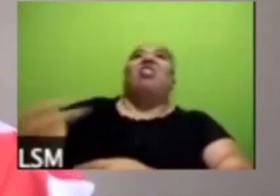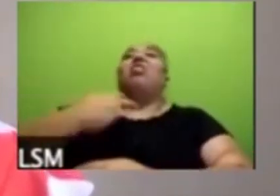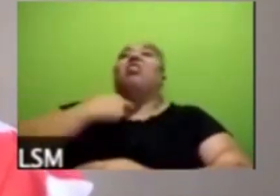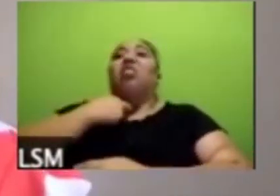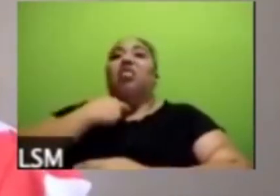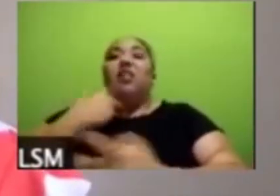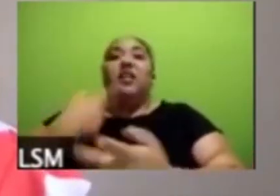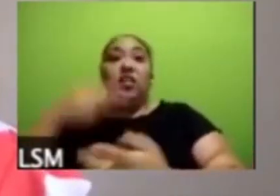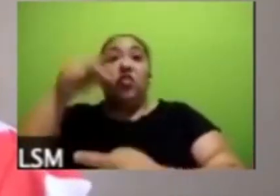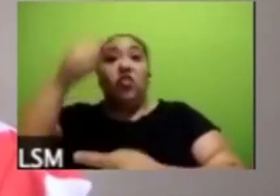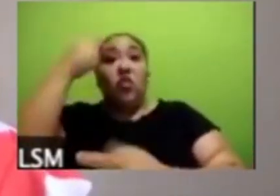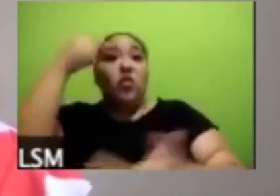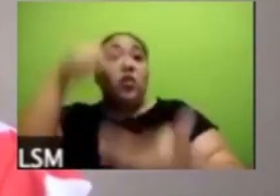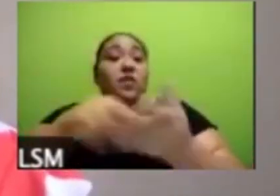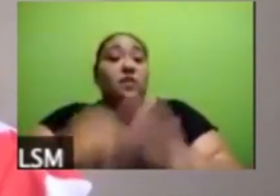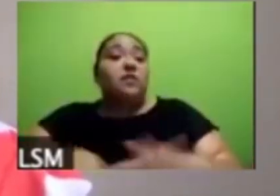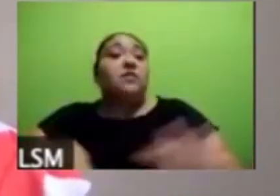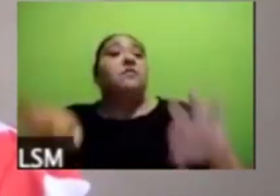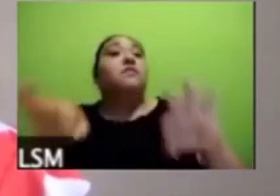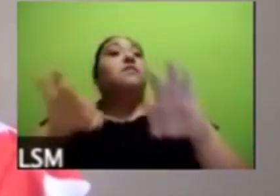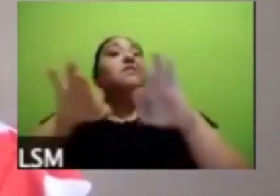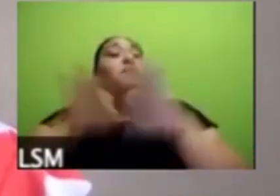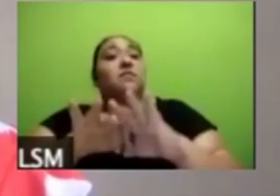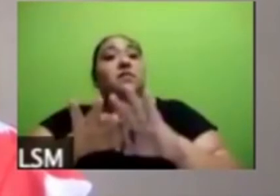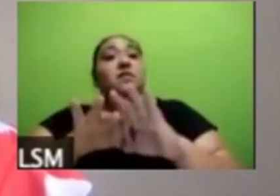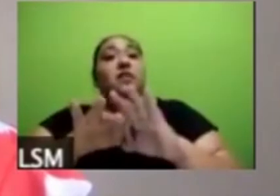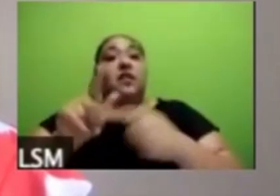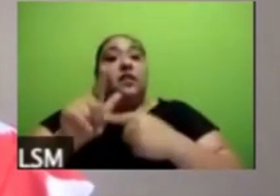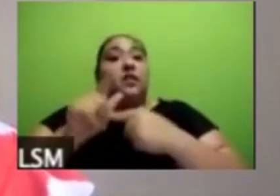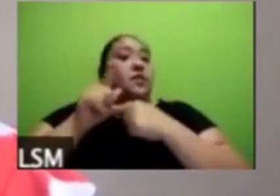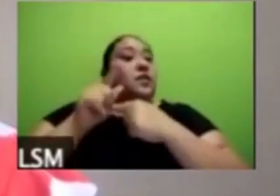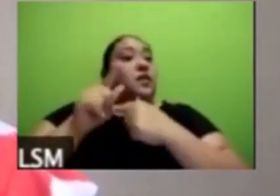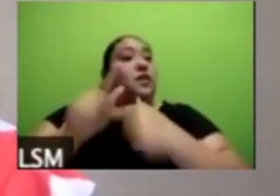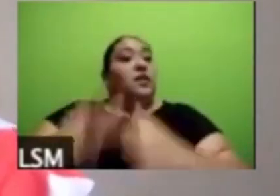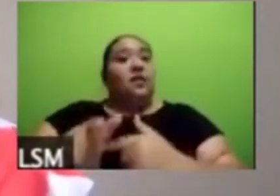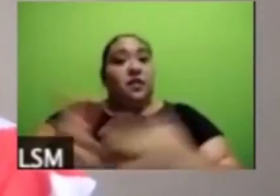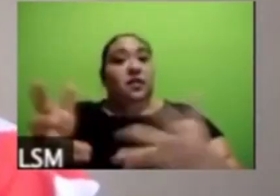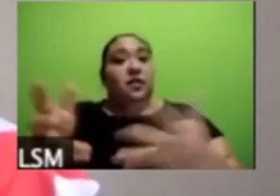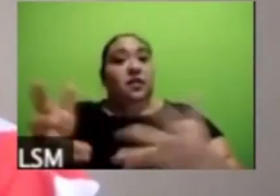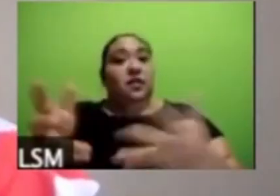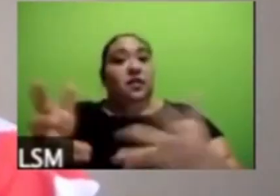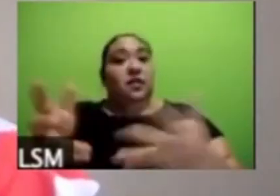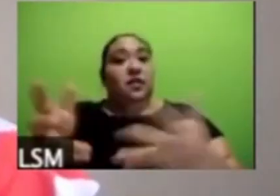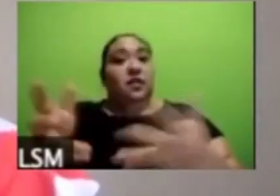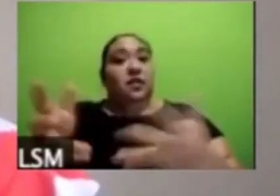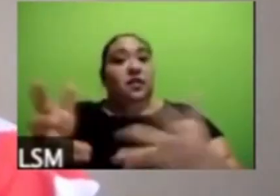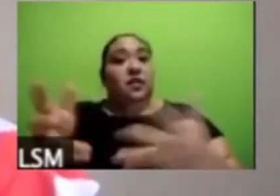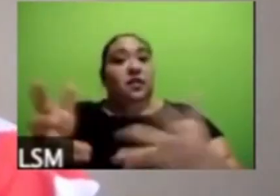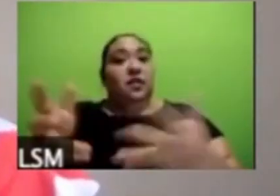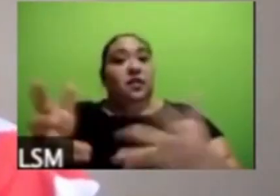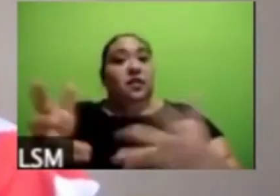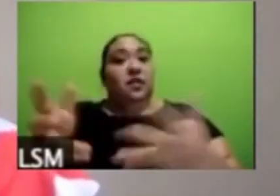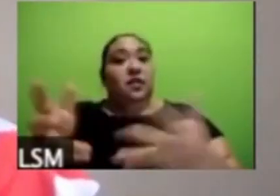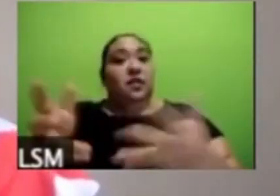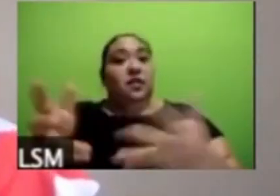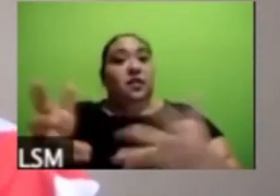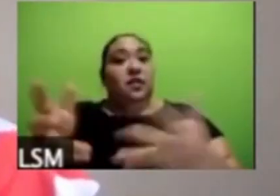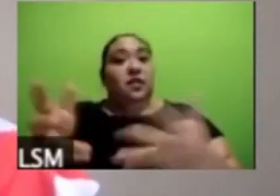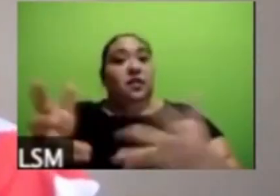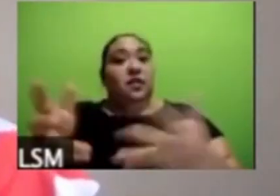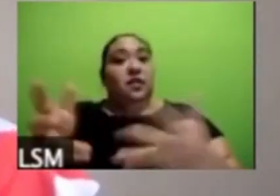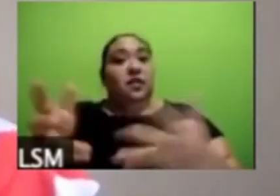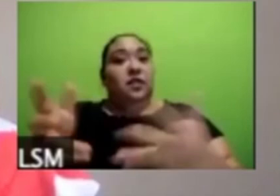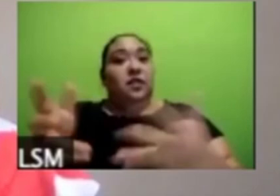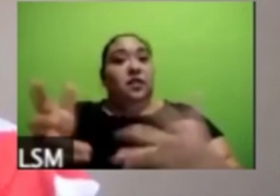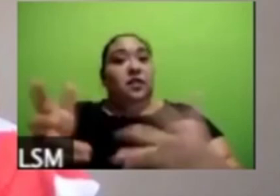importante también seguir recolectando datos aunque yo no me dedico a eso creo que la labor que hacen